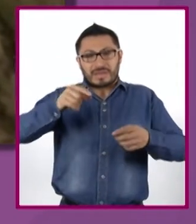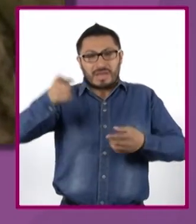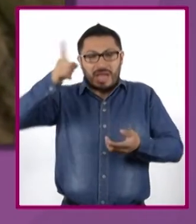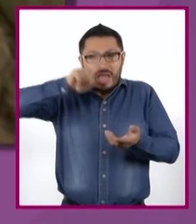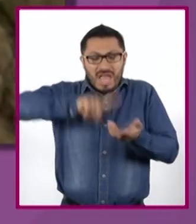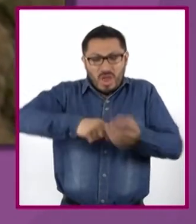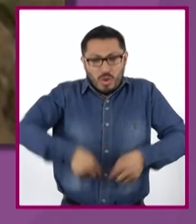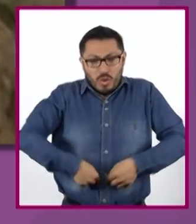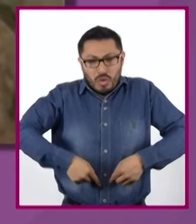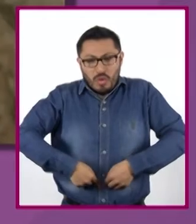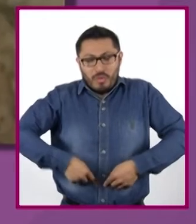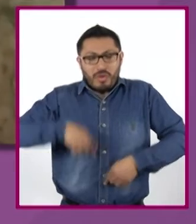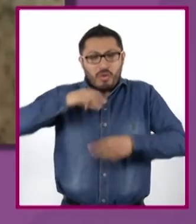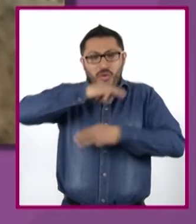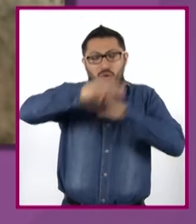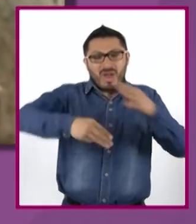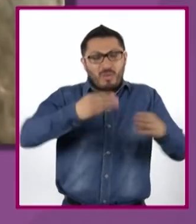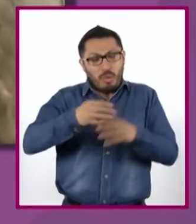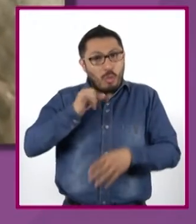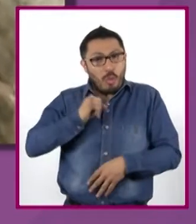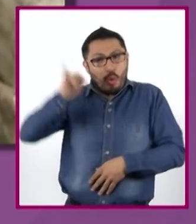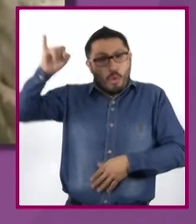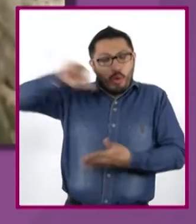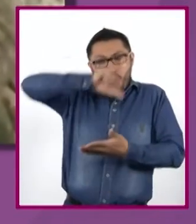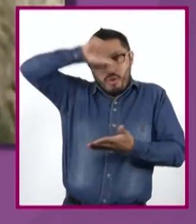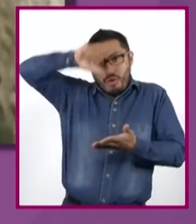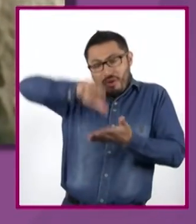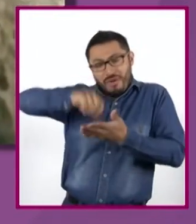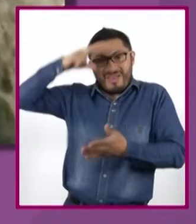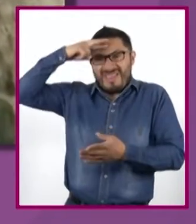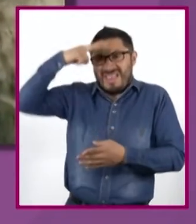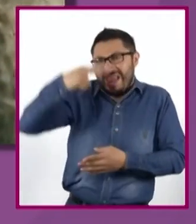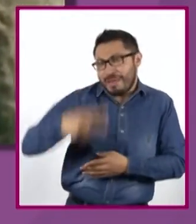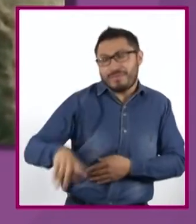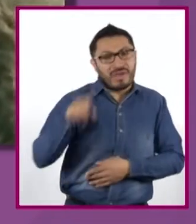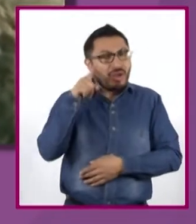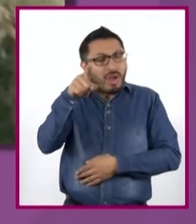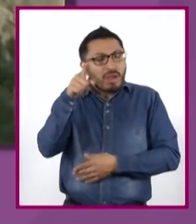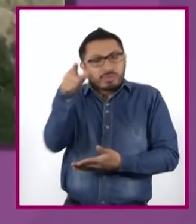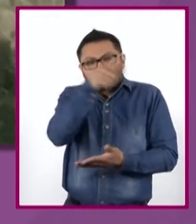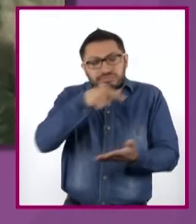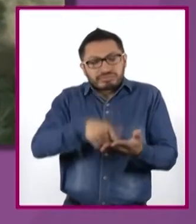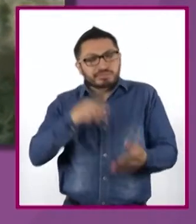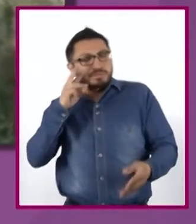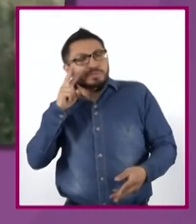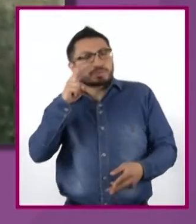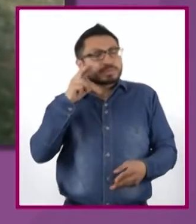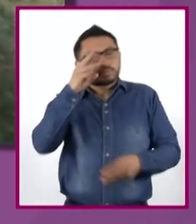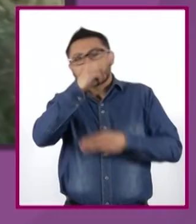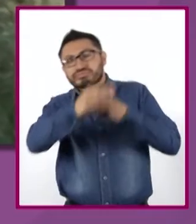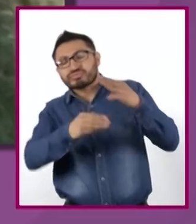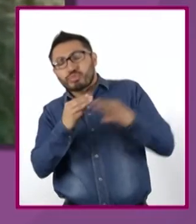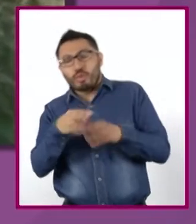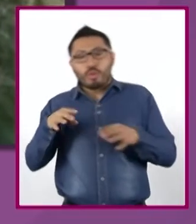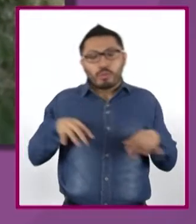lejos del centro centralísimo de México, ahí donde el mundo se ve cuando uno camina.